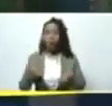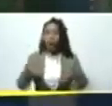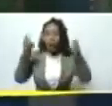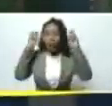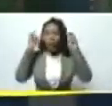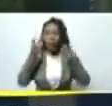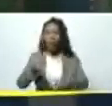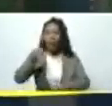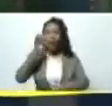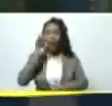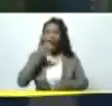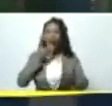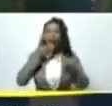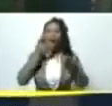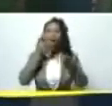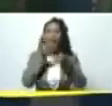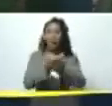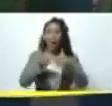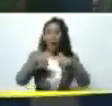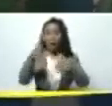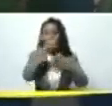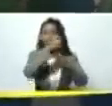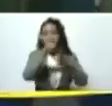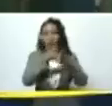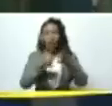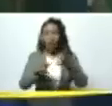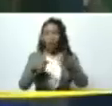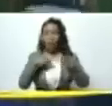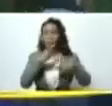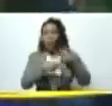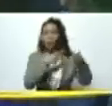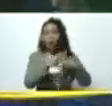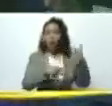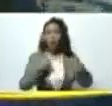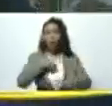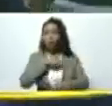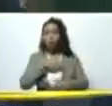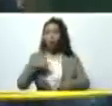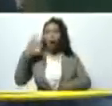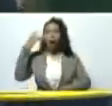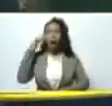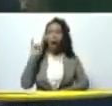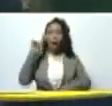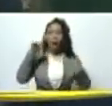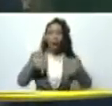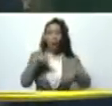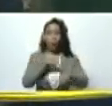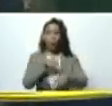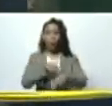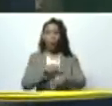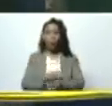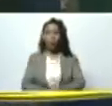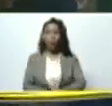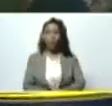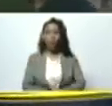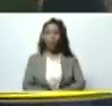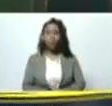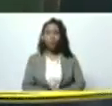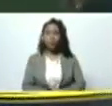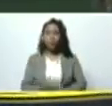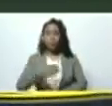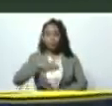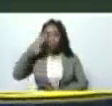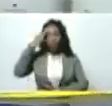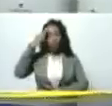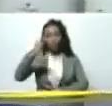café fue gracias a esta línea de producción que tenemos en estos momentos mi comandante